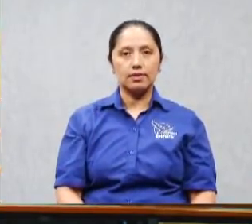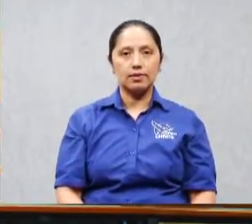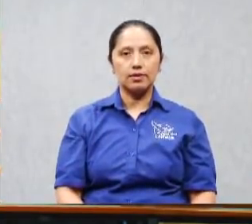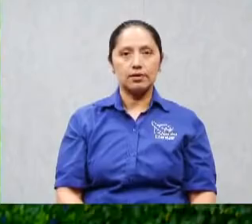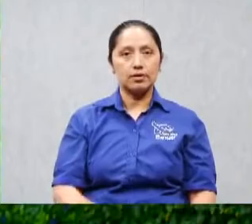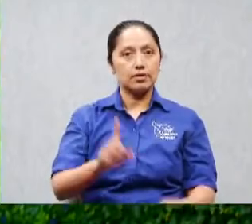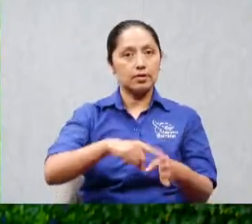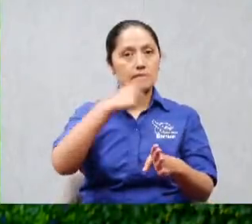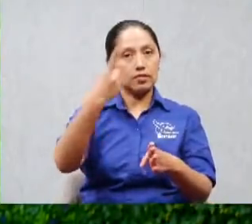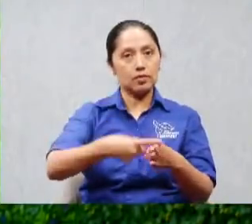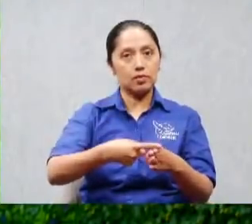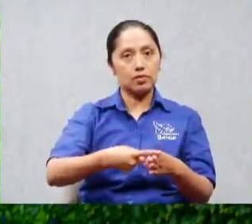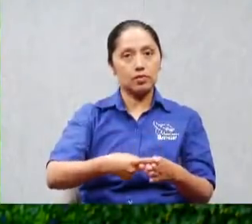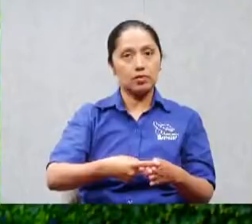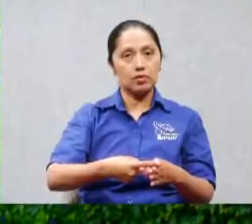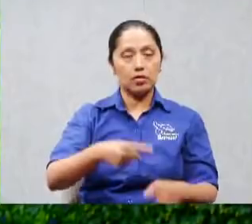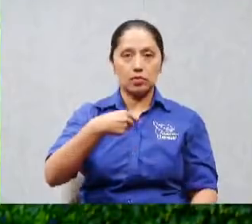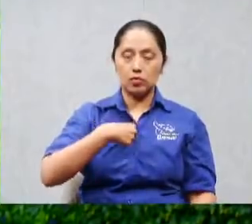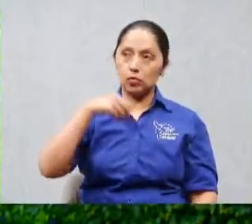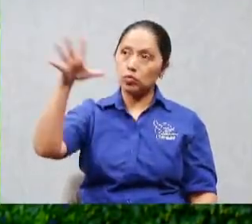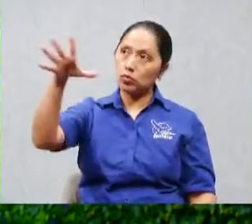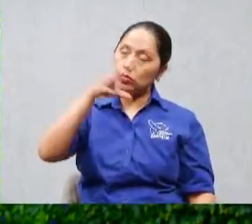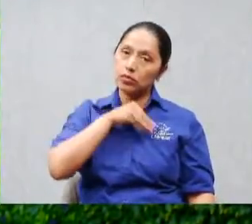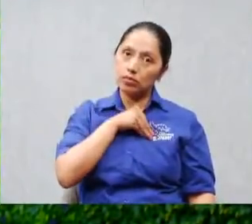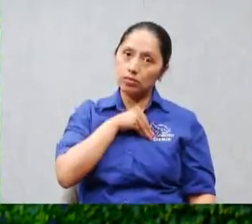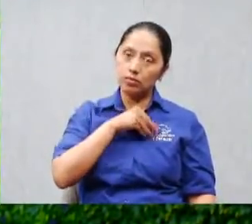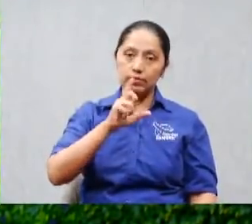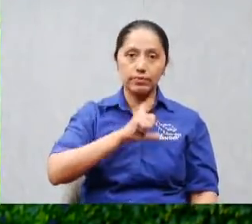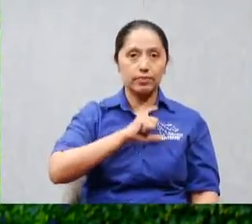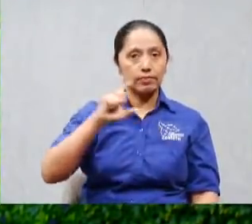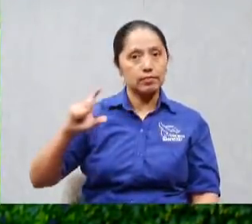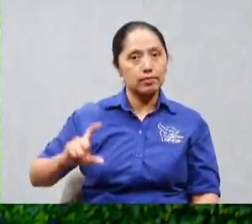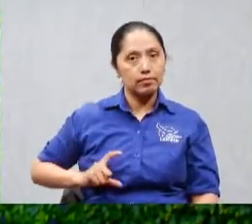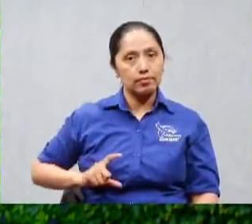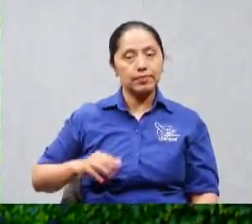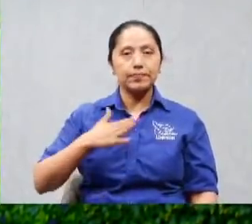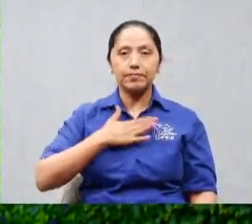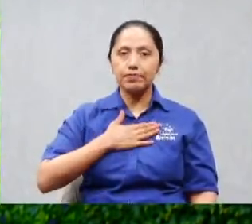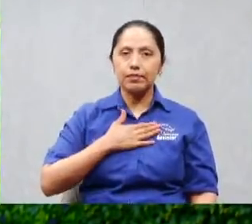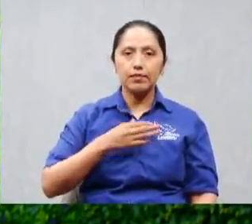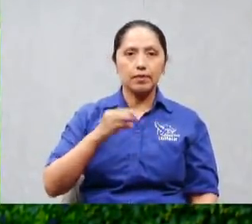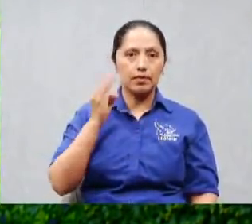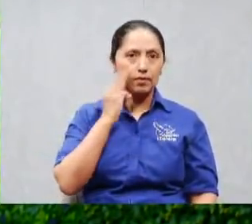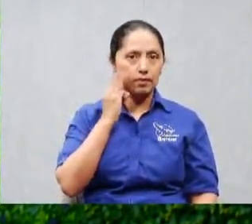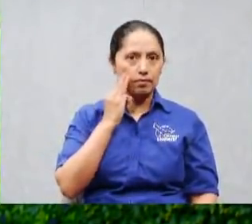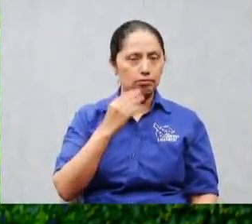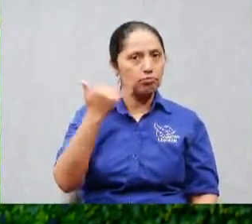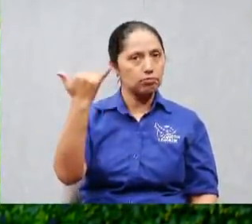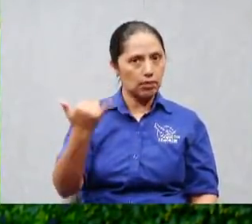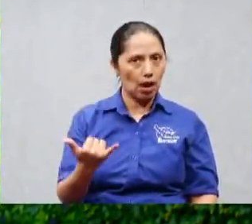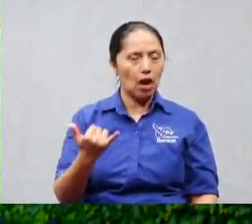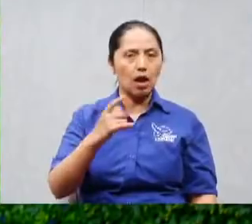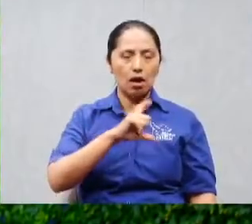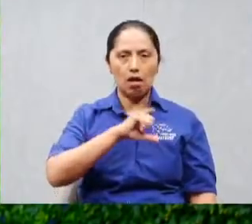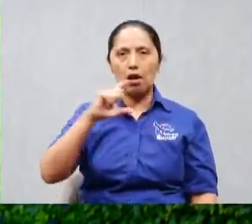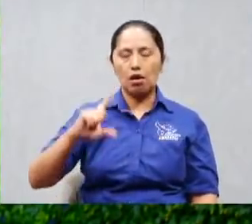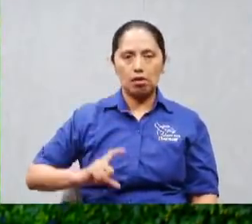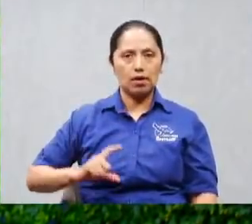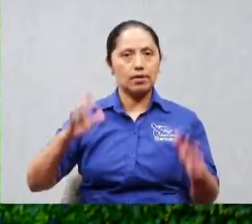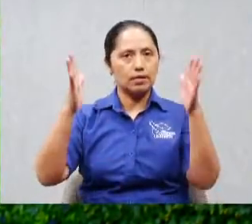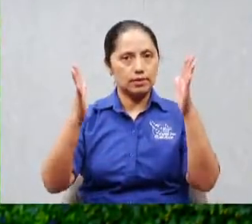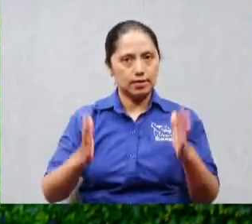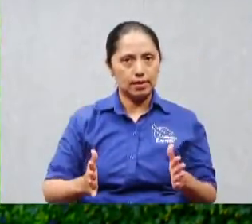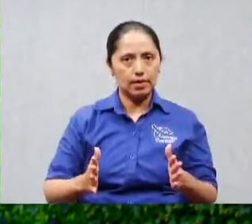cuando yo me convertí al Señor pues mi madre ya era cristiana y mucha de mi familia era